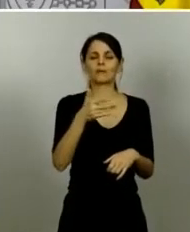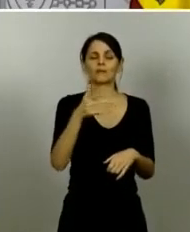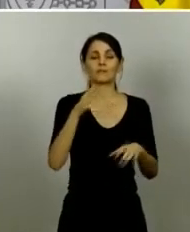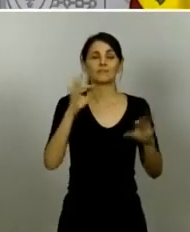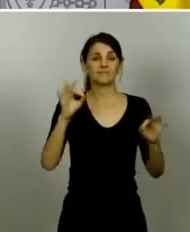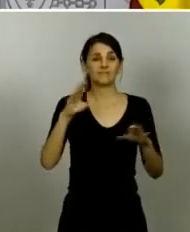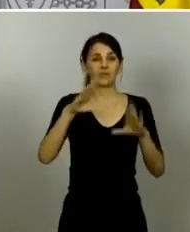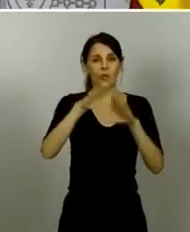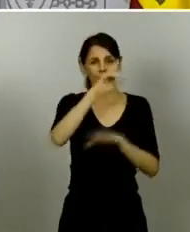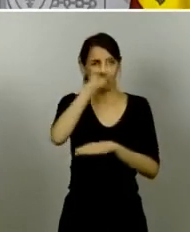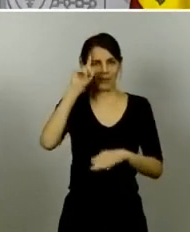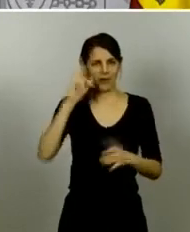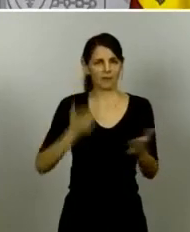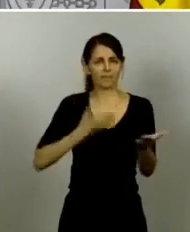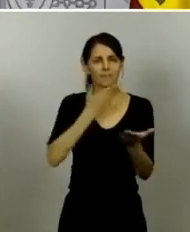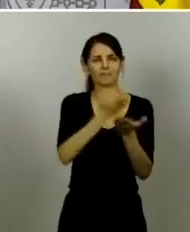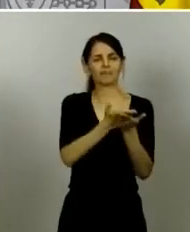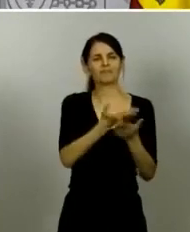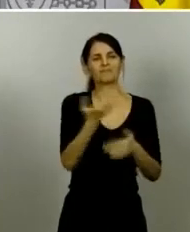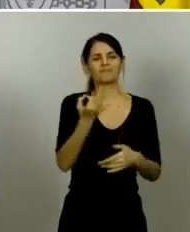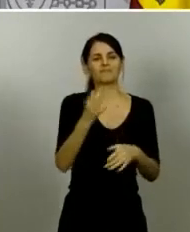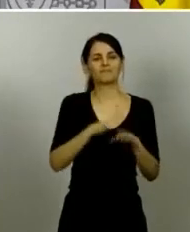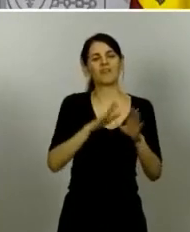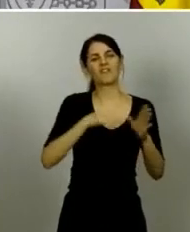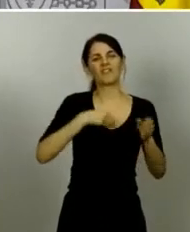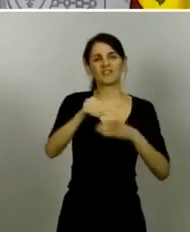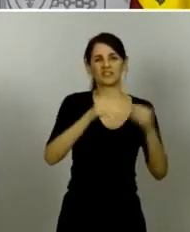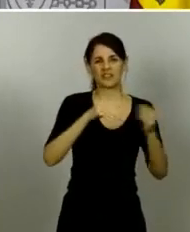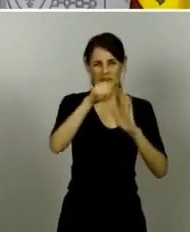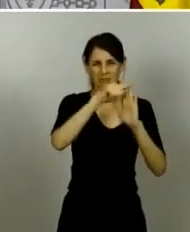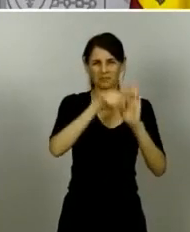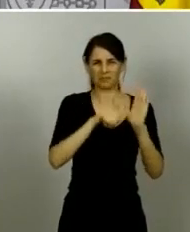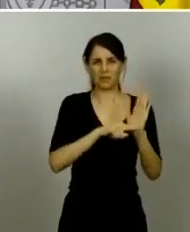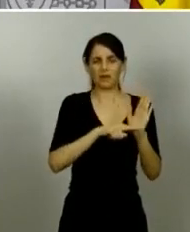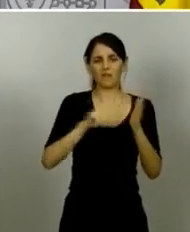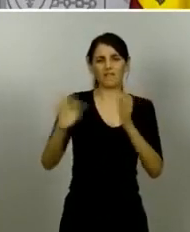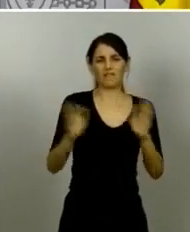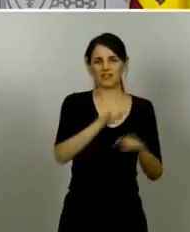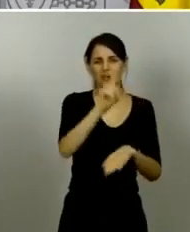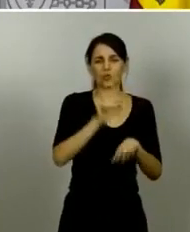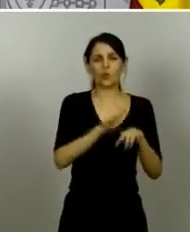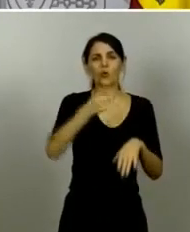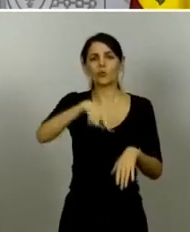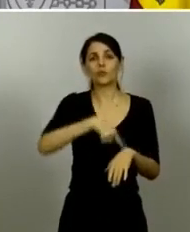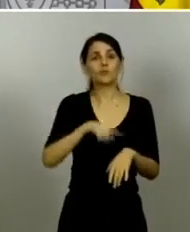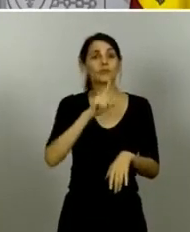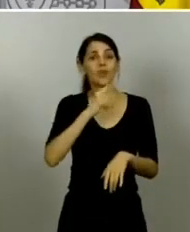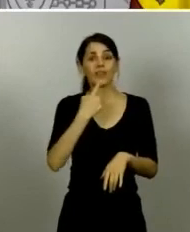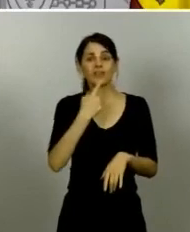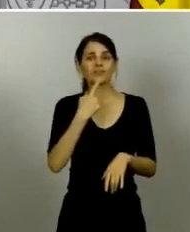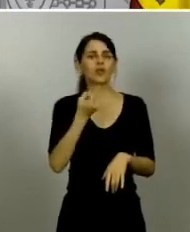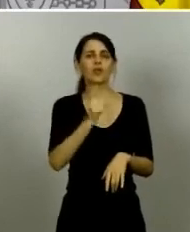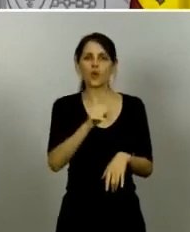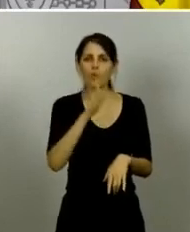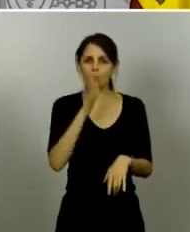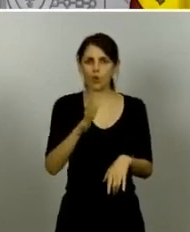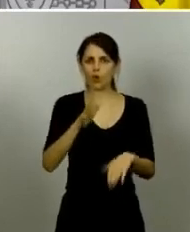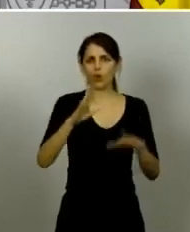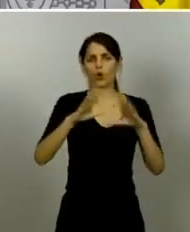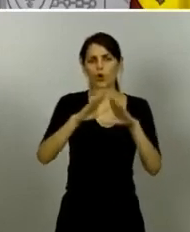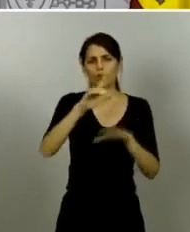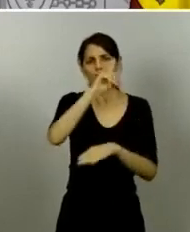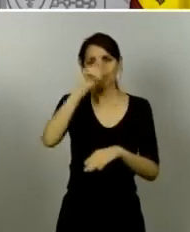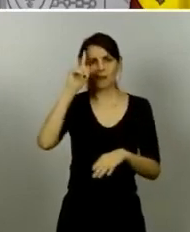Comunidad de Madrid la negativa la flexibilización de las medidas en la fase 1 se debe a que la comunidad no ha alcanzado los 172